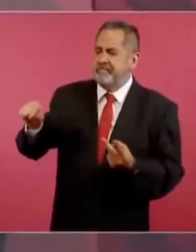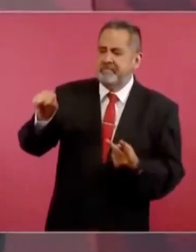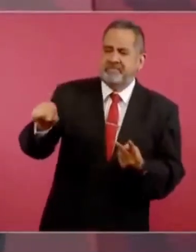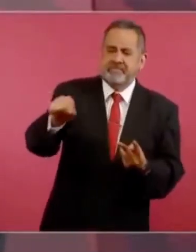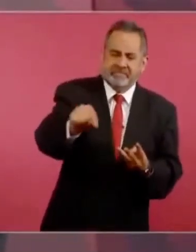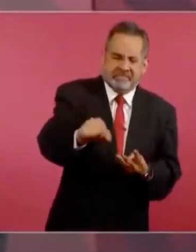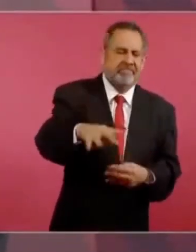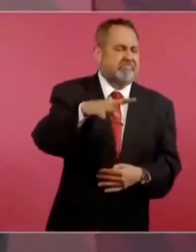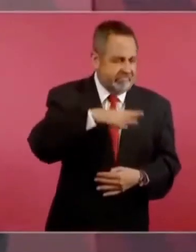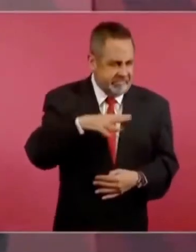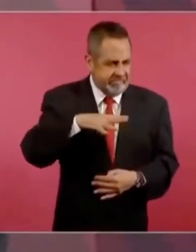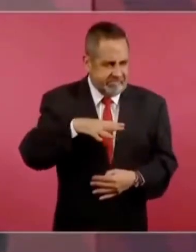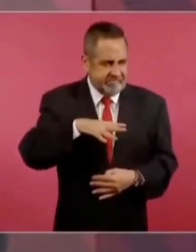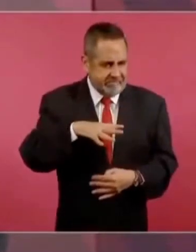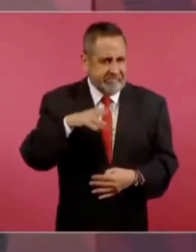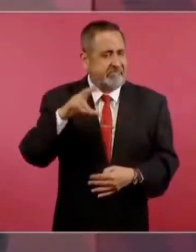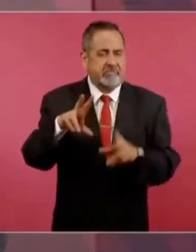ninguna.